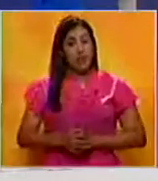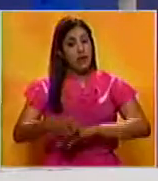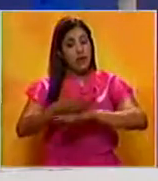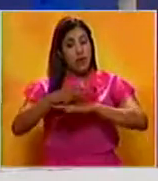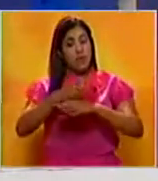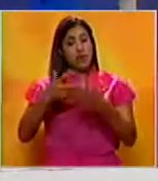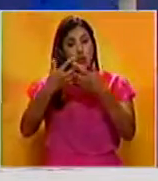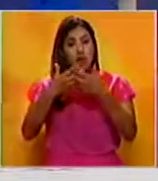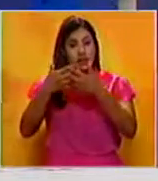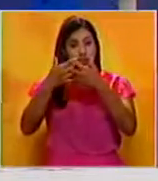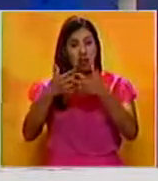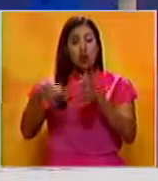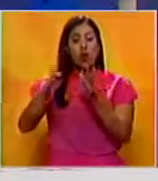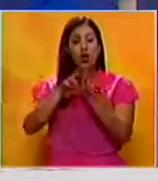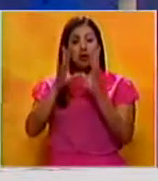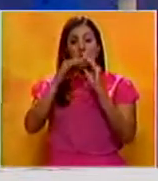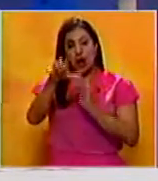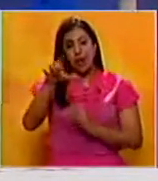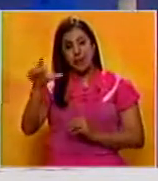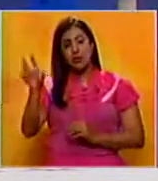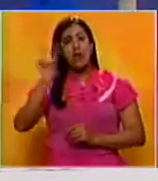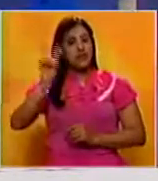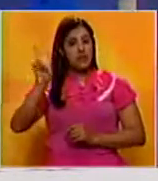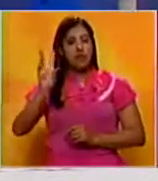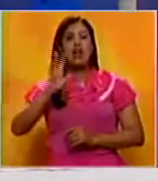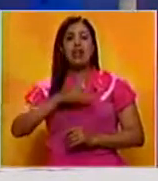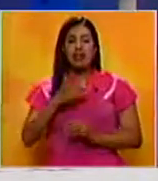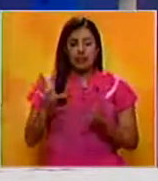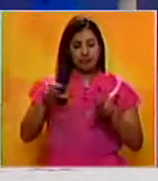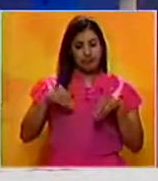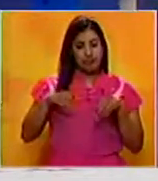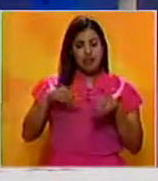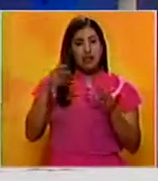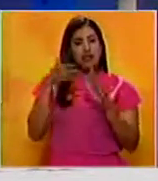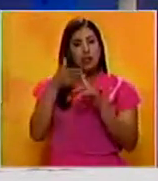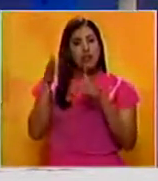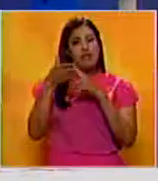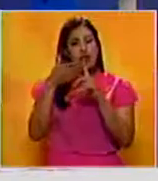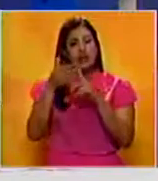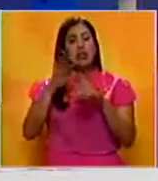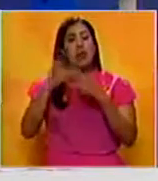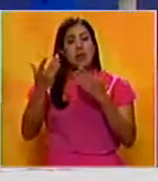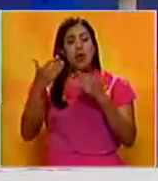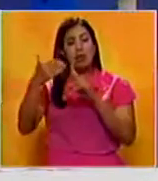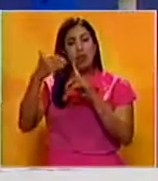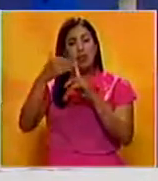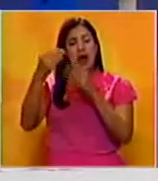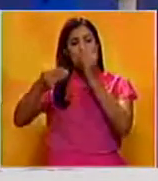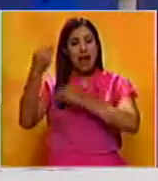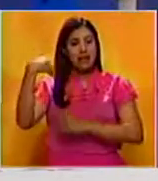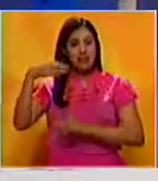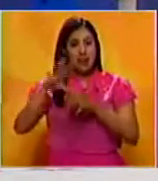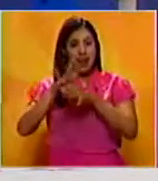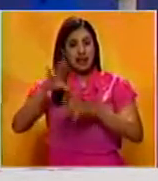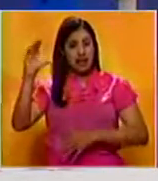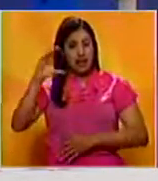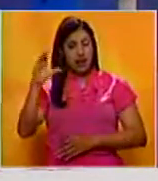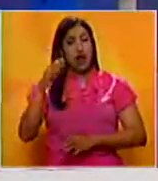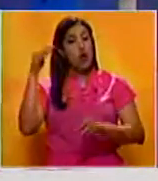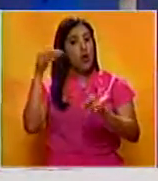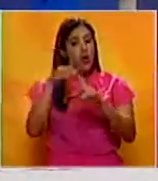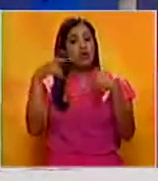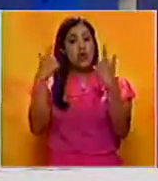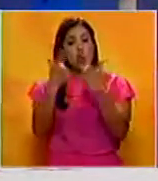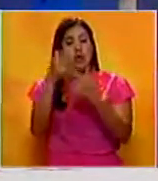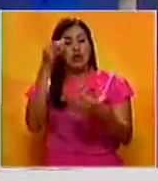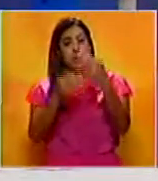El gobierno de Estados Unidos reiteró a todas las partes en Venezuela que se abstengan de la violencia. Esto tras los ataques ocurridos este martes en Caracas contra